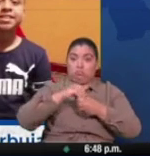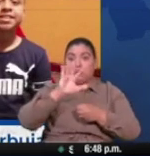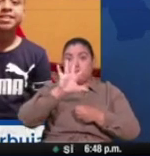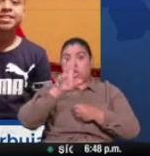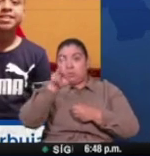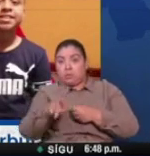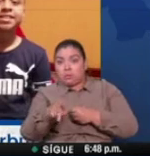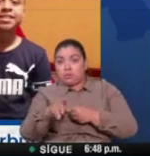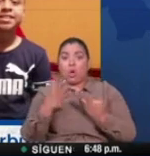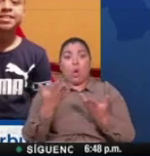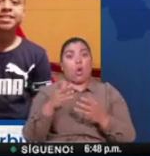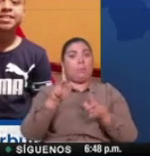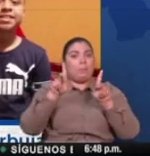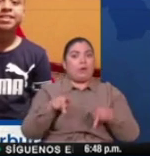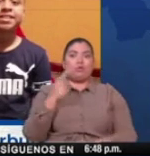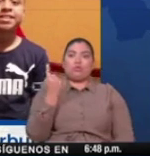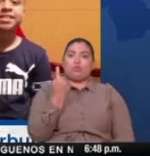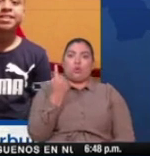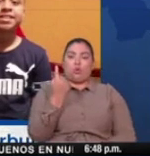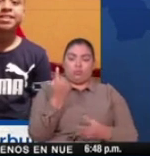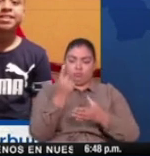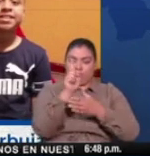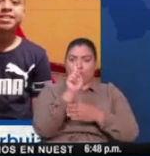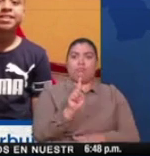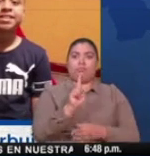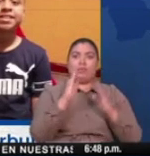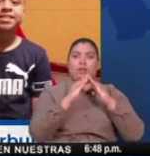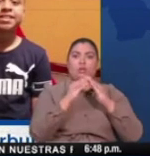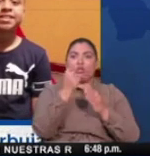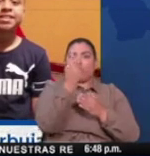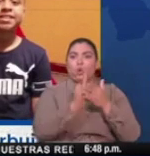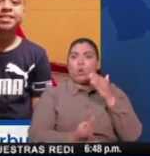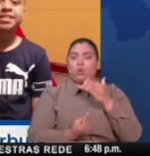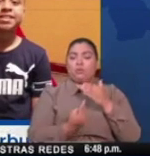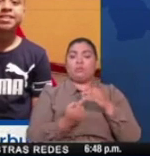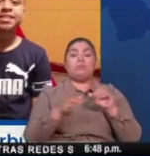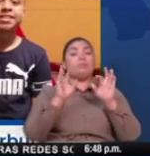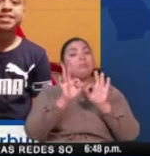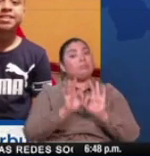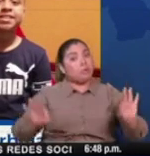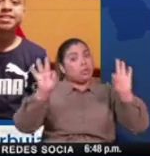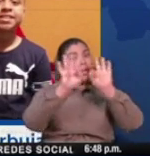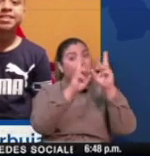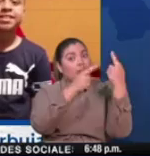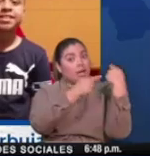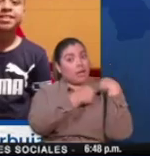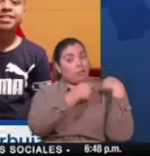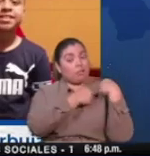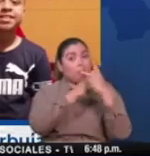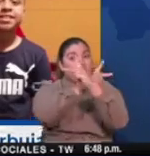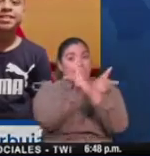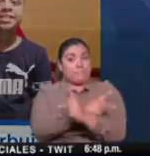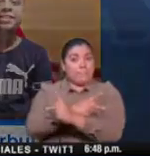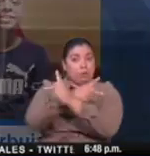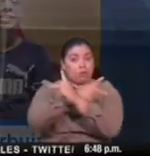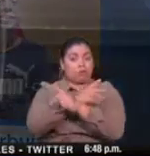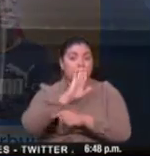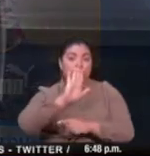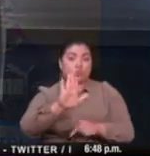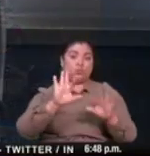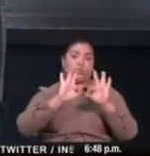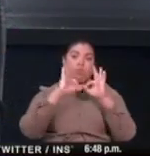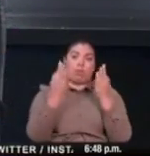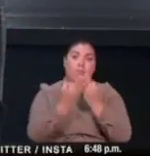incluso una persona sola. Lo importante es que usted se responsabilice en mantener protegida esa burbuja y no